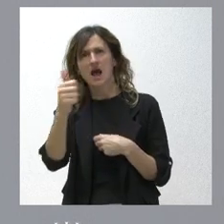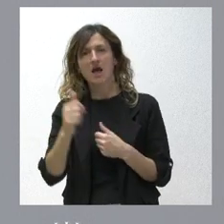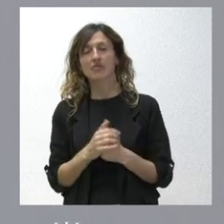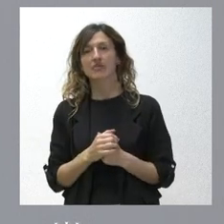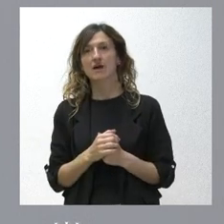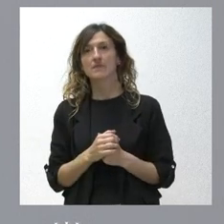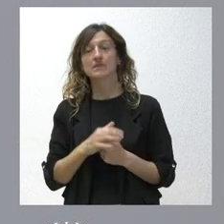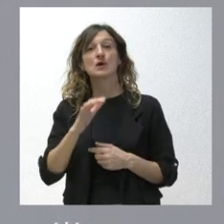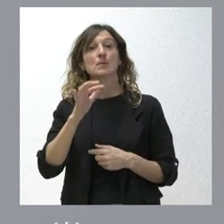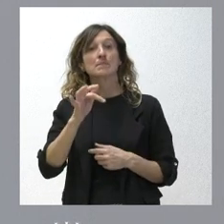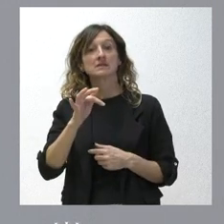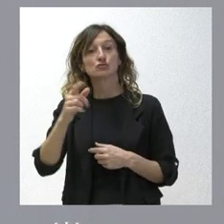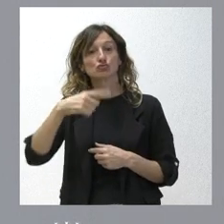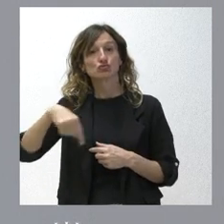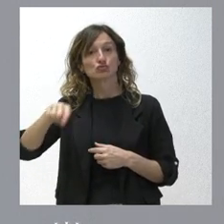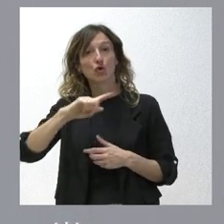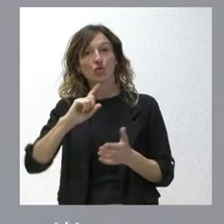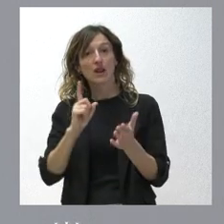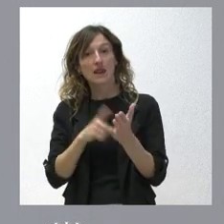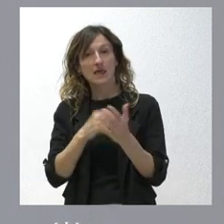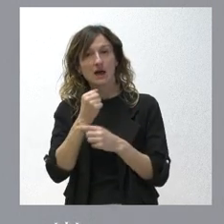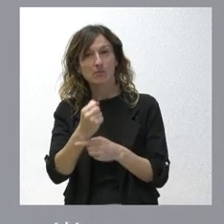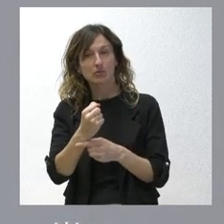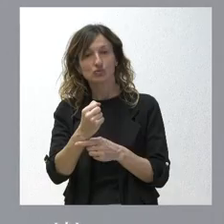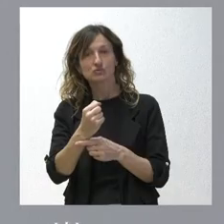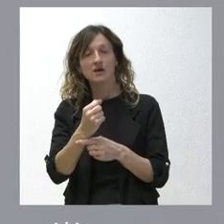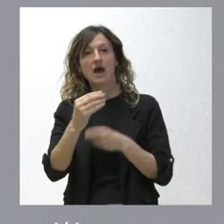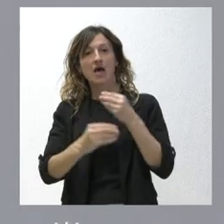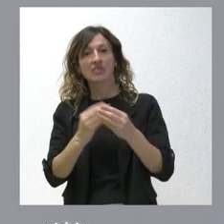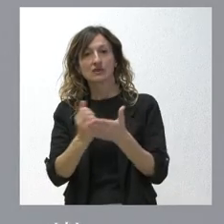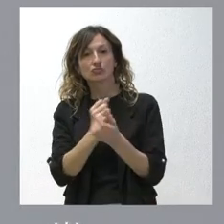todas, además, están amparadas por la ley y, por tanto, todas se pueden ejercer.